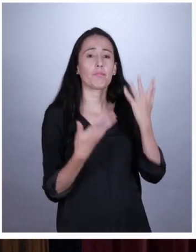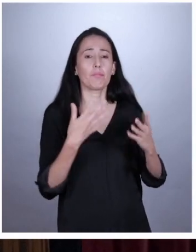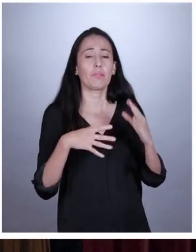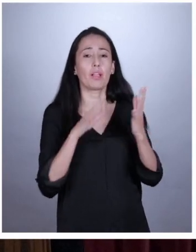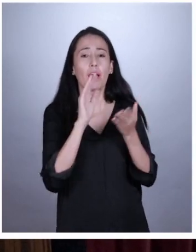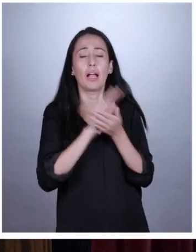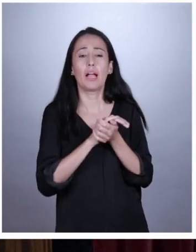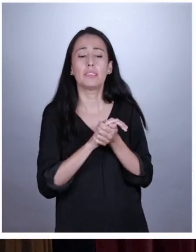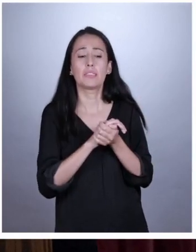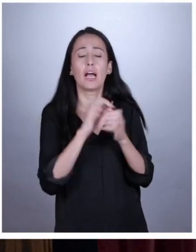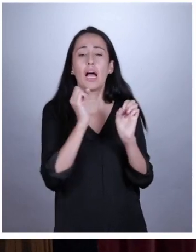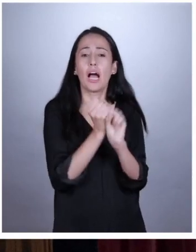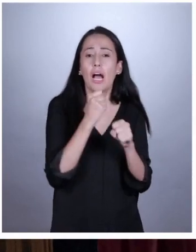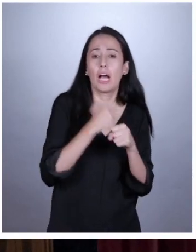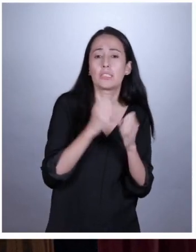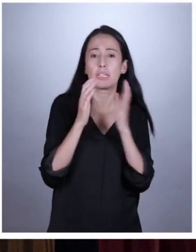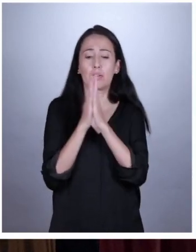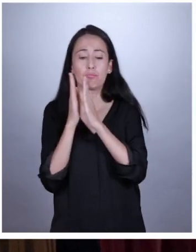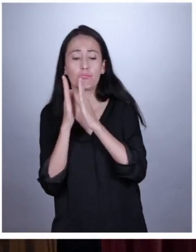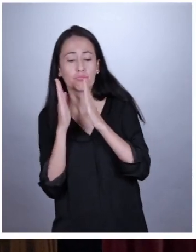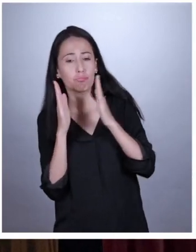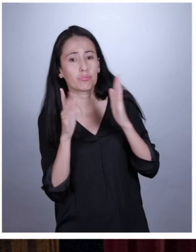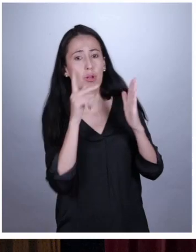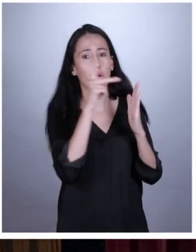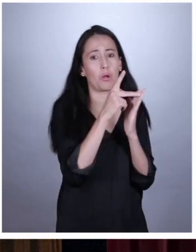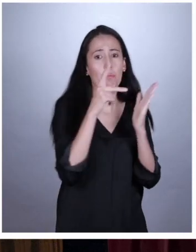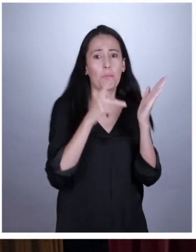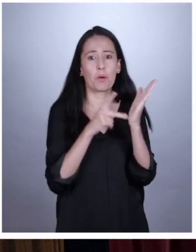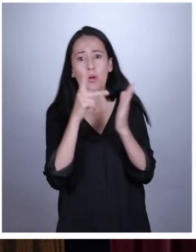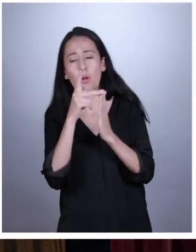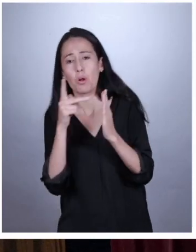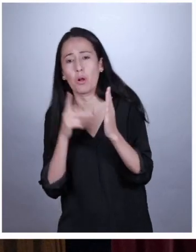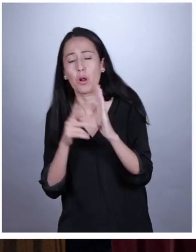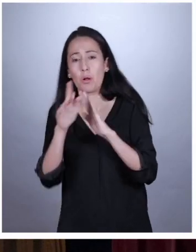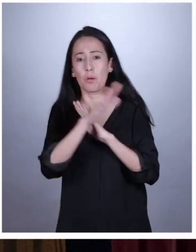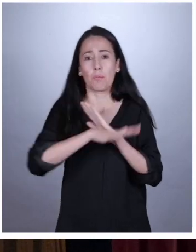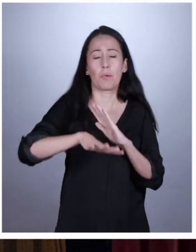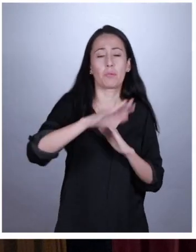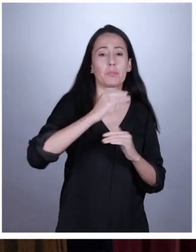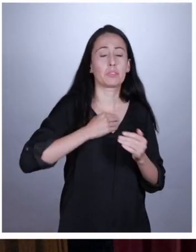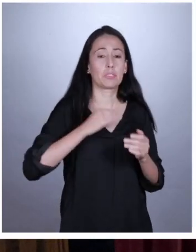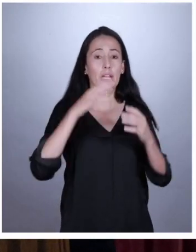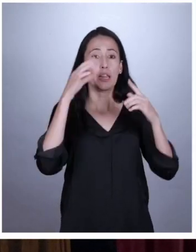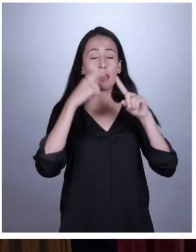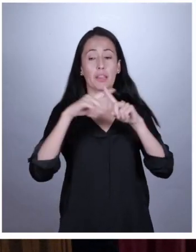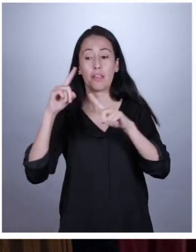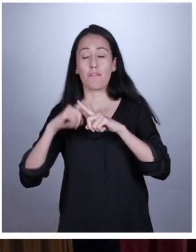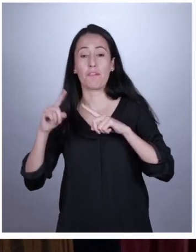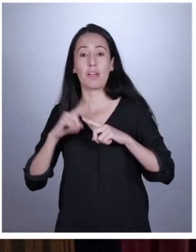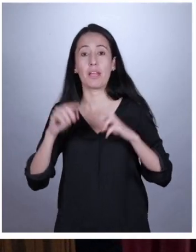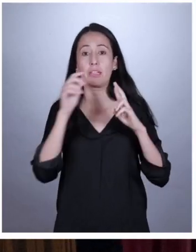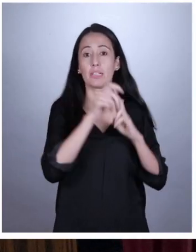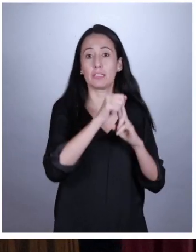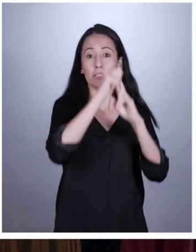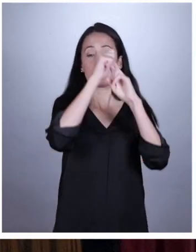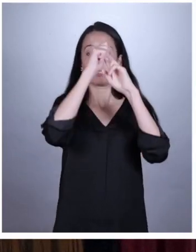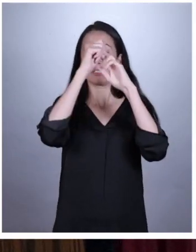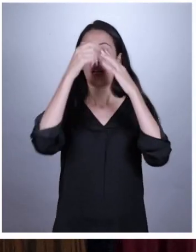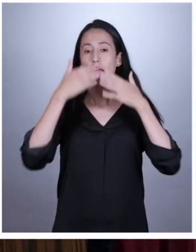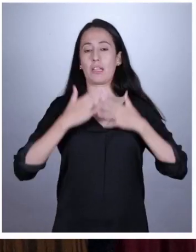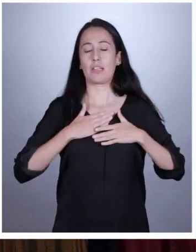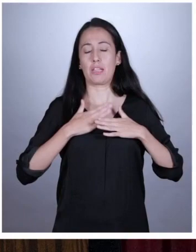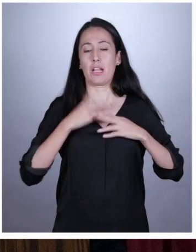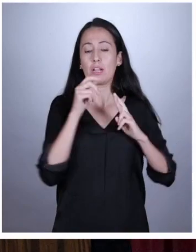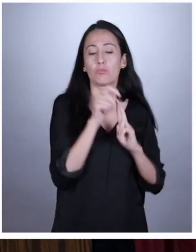contemplado realizar un cronograma de eventos en los que todos podamos participar con nuestros distintos talentos. No obstante,